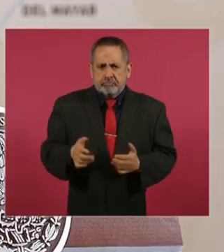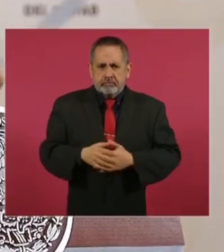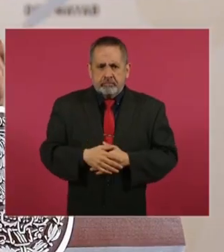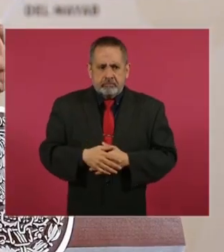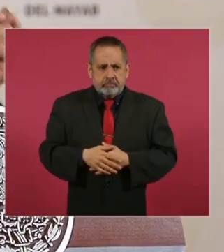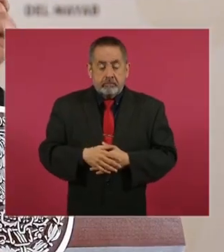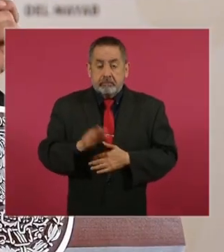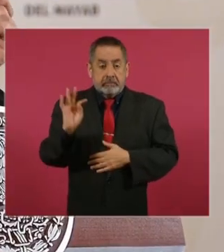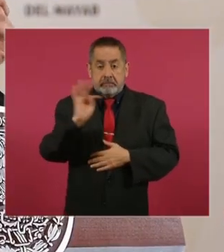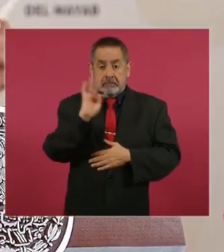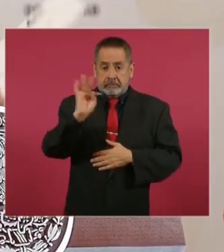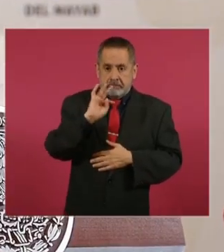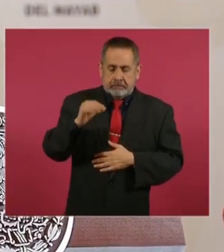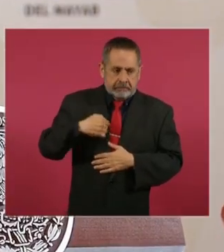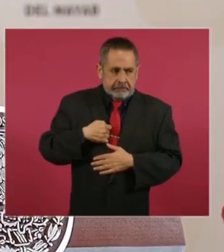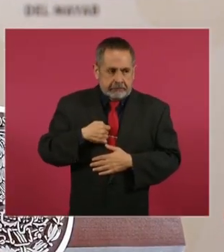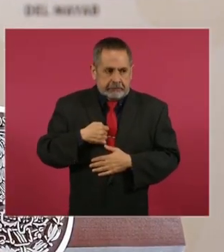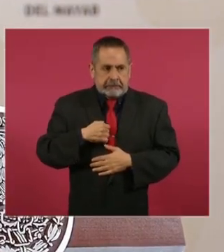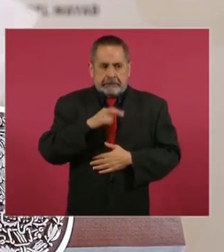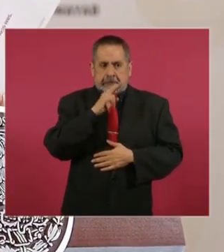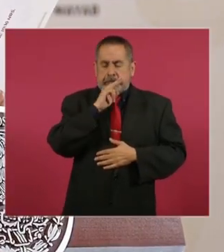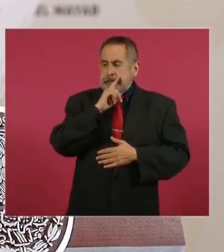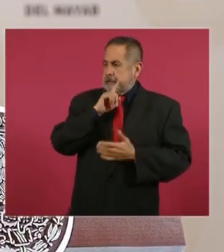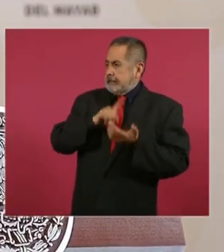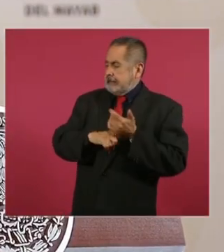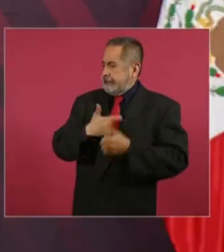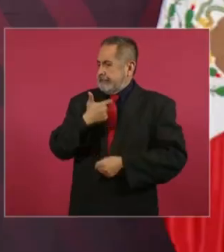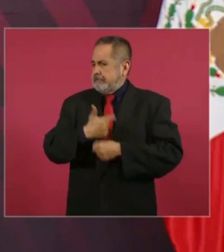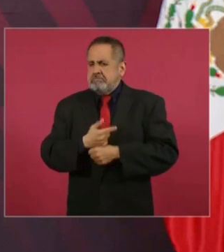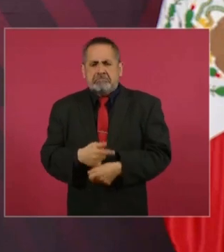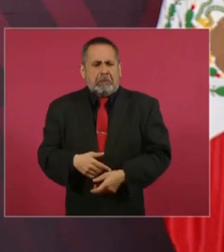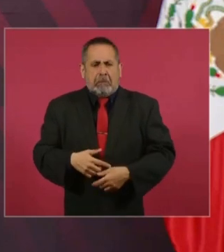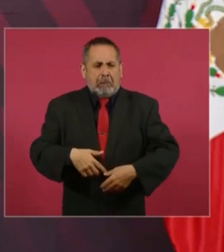me estaría preocupando el reportaje de Carmen Aristegui,